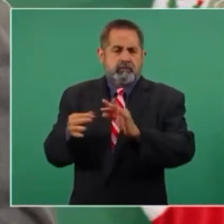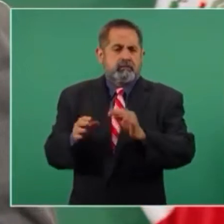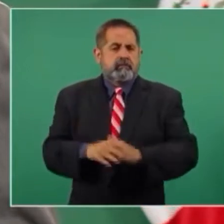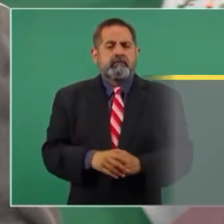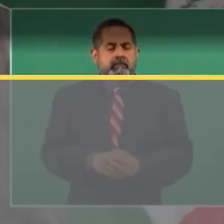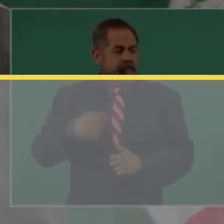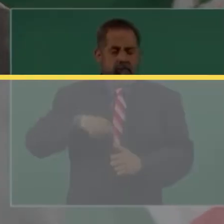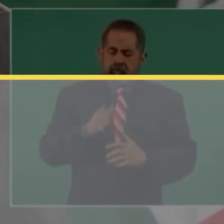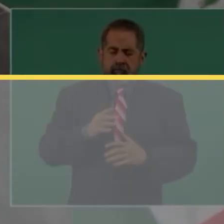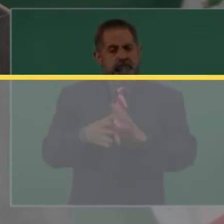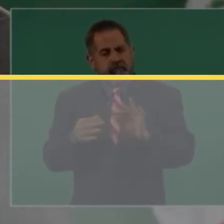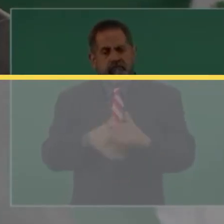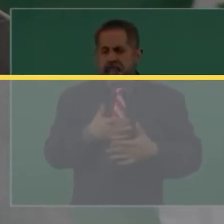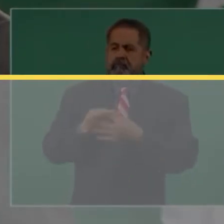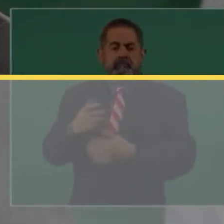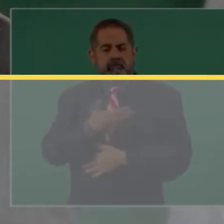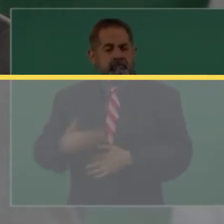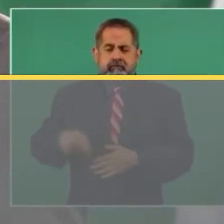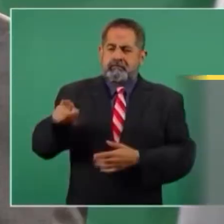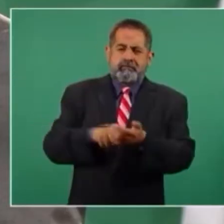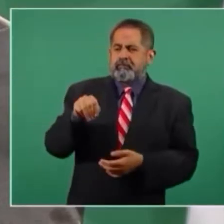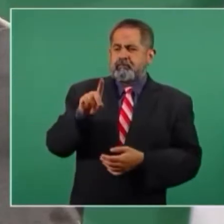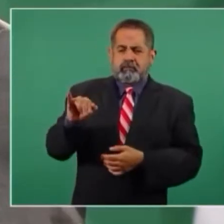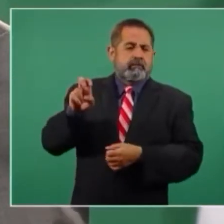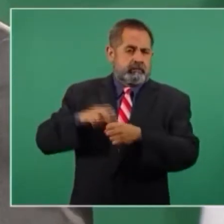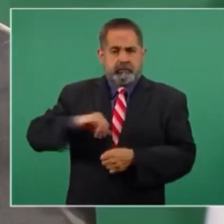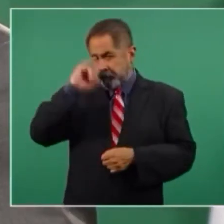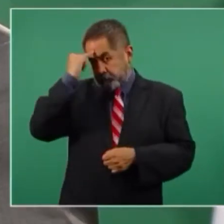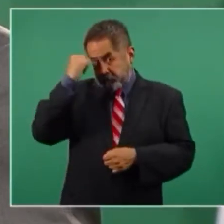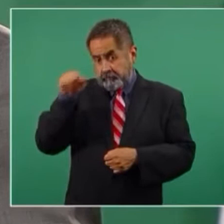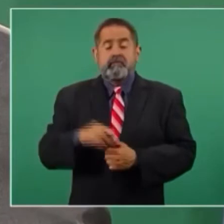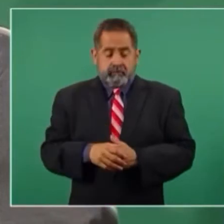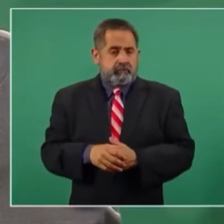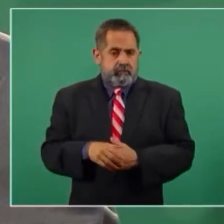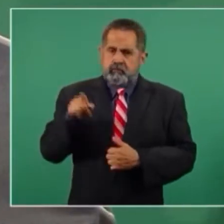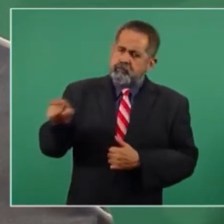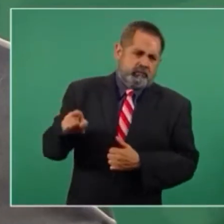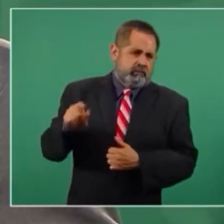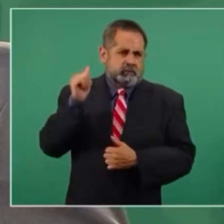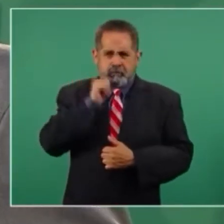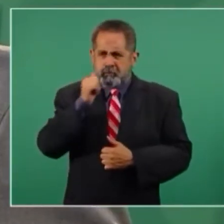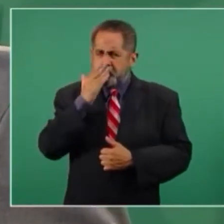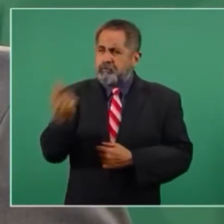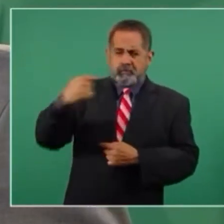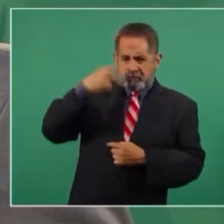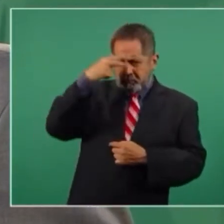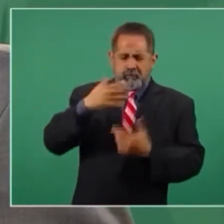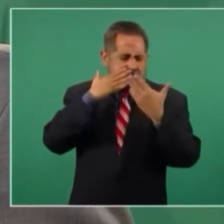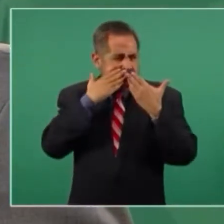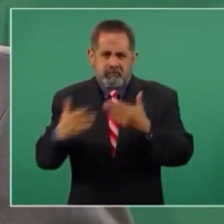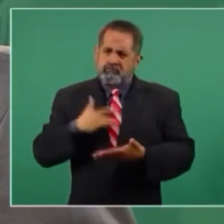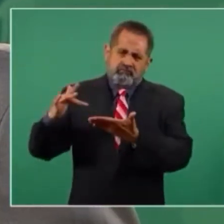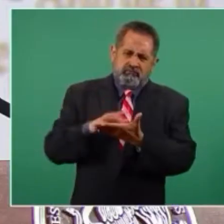Hemos expresado nuestra solidaridad al presidente Modi, que se ha portado con México muy